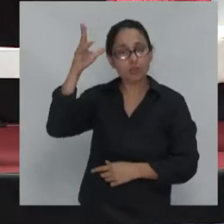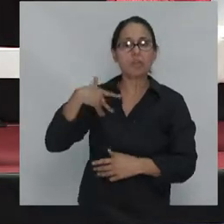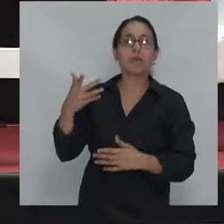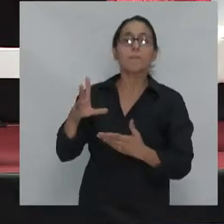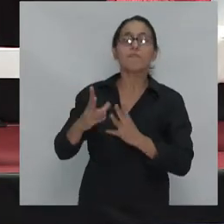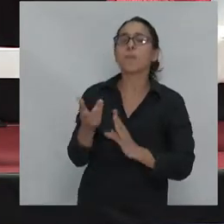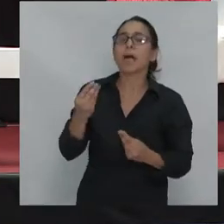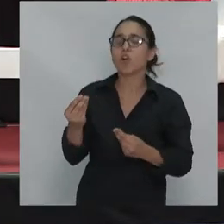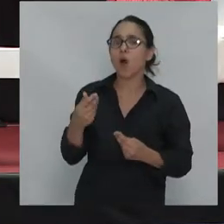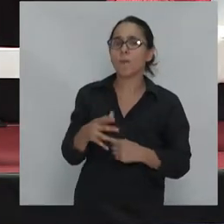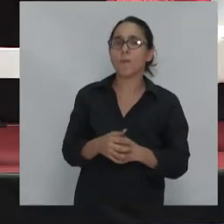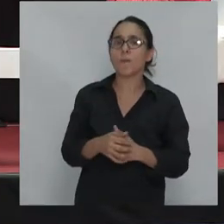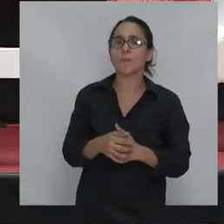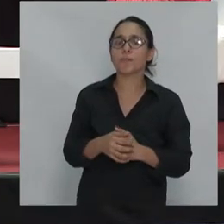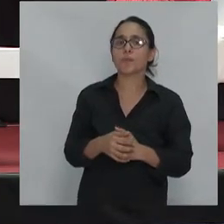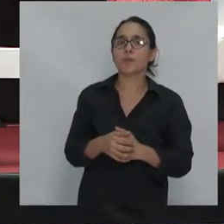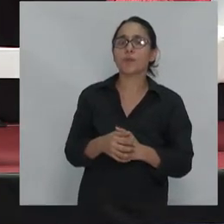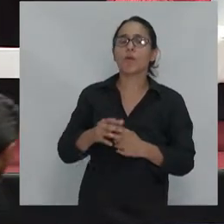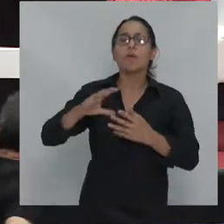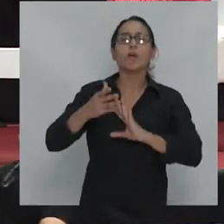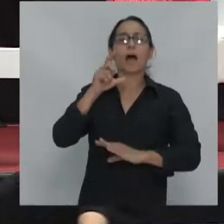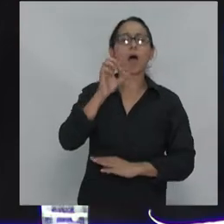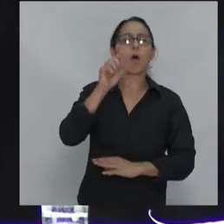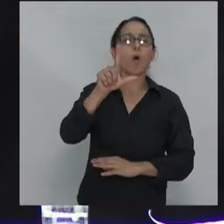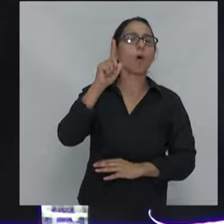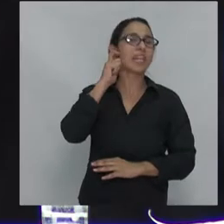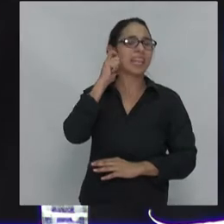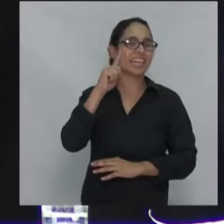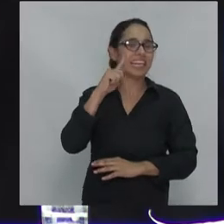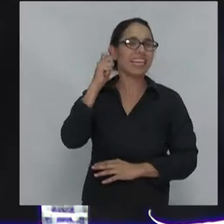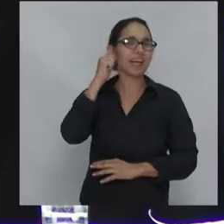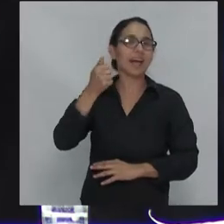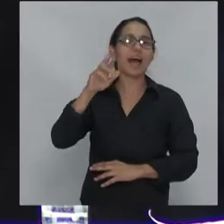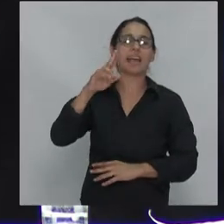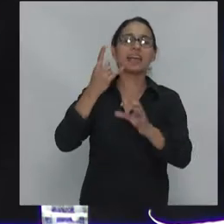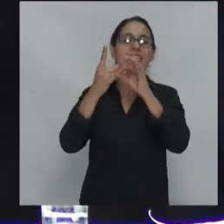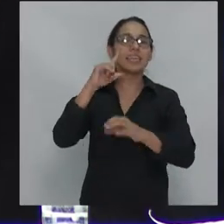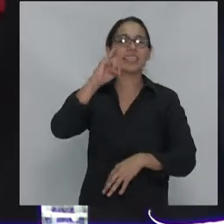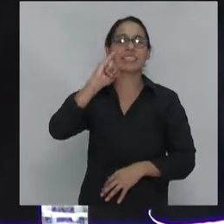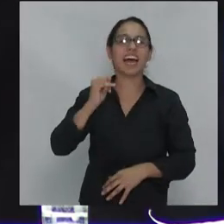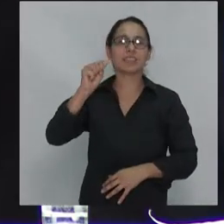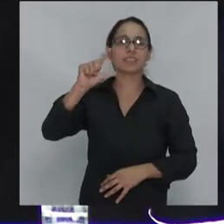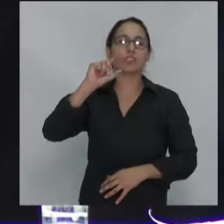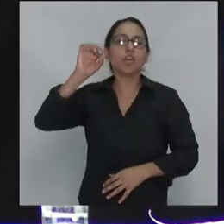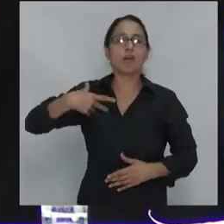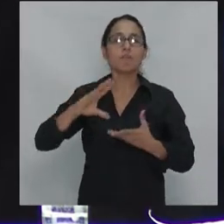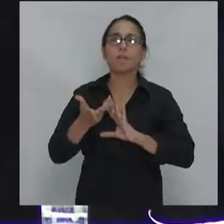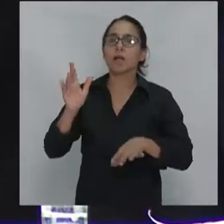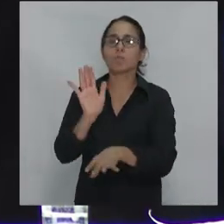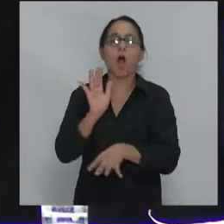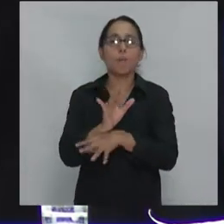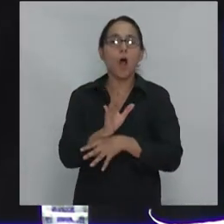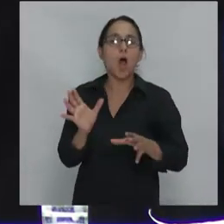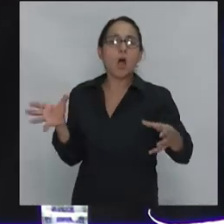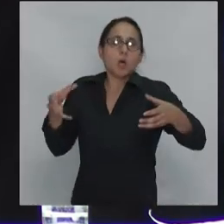un fenómeno que llamo de oligarquización de nuestras sociedades. Es interesante de ver que, de alguna manera, las